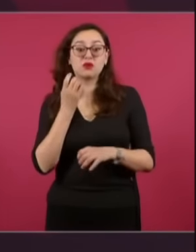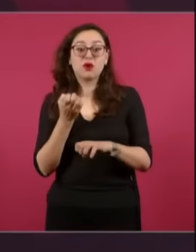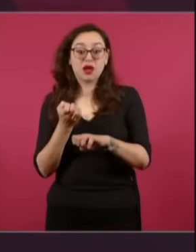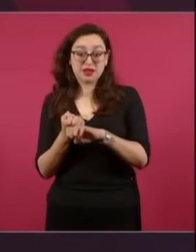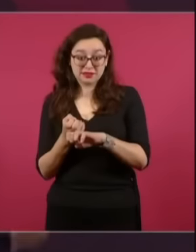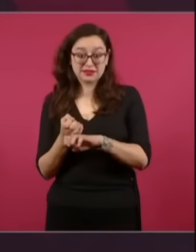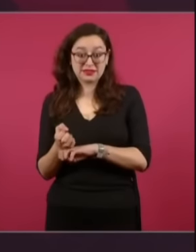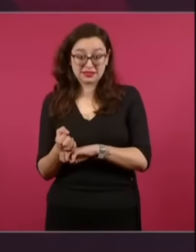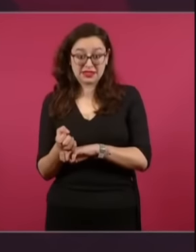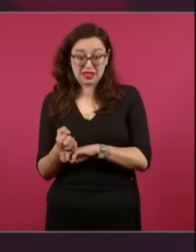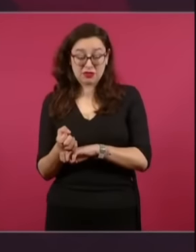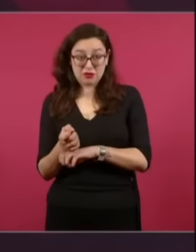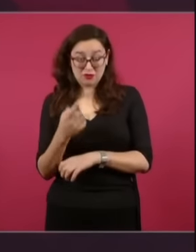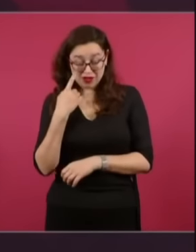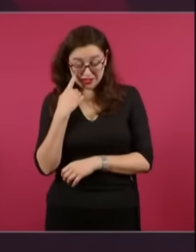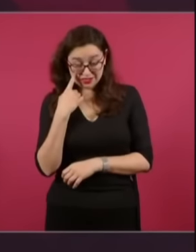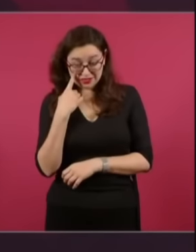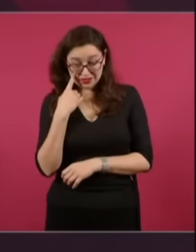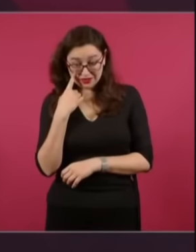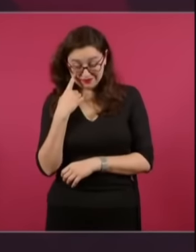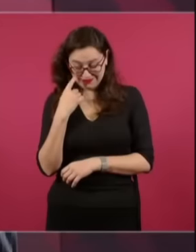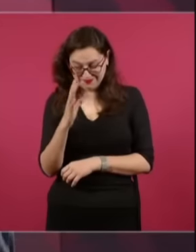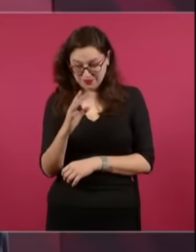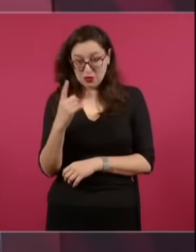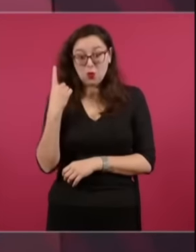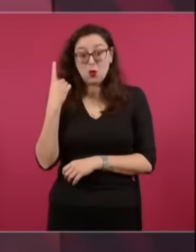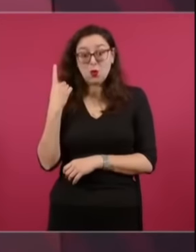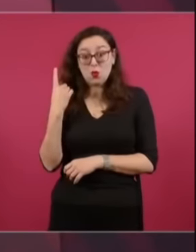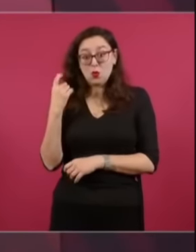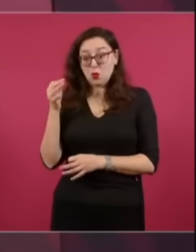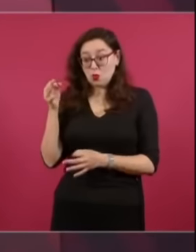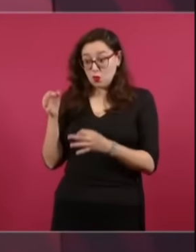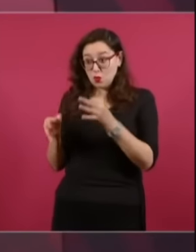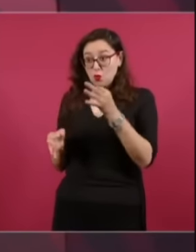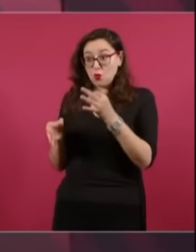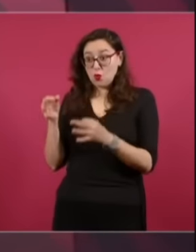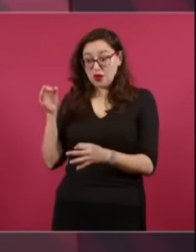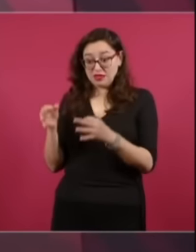un juez, que suspenda